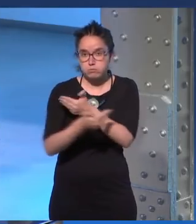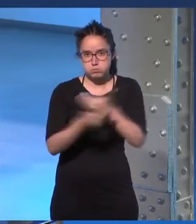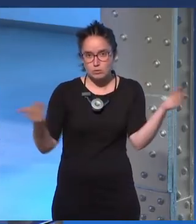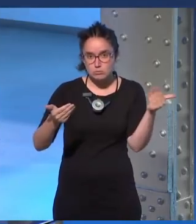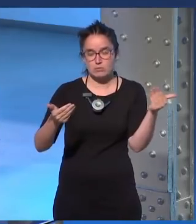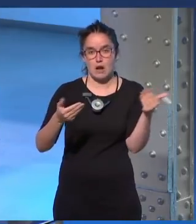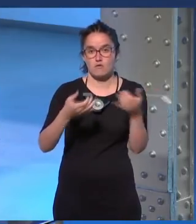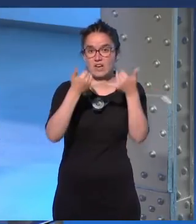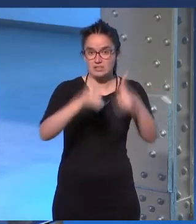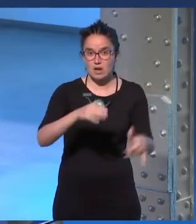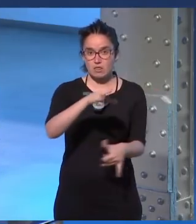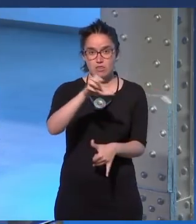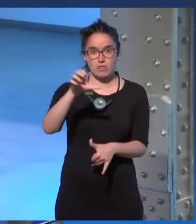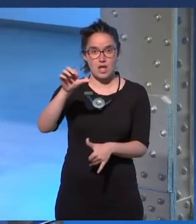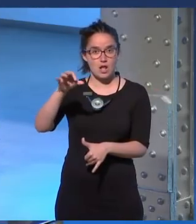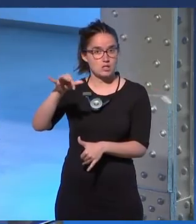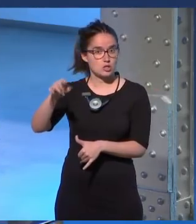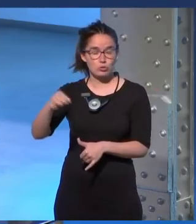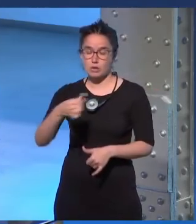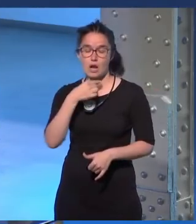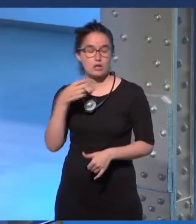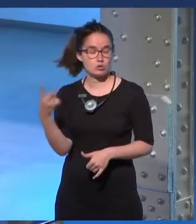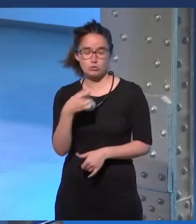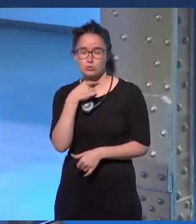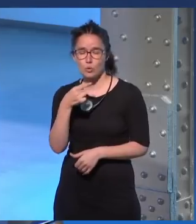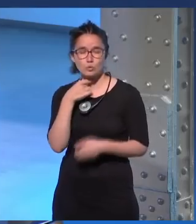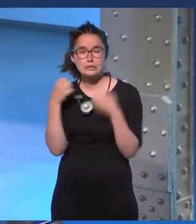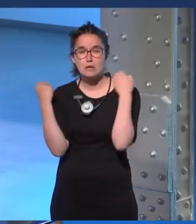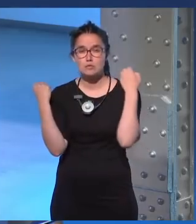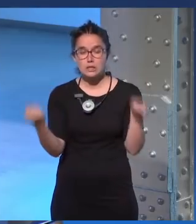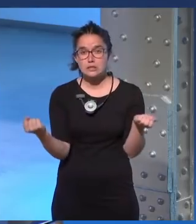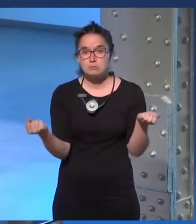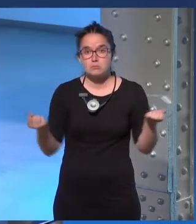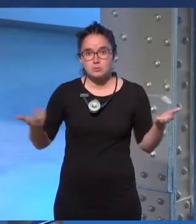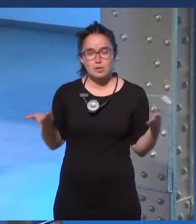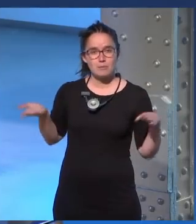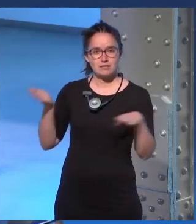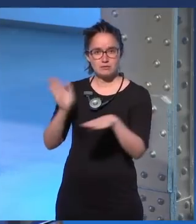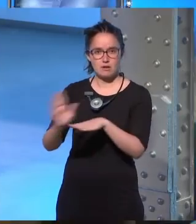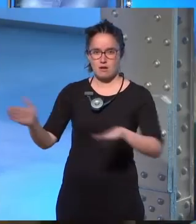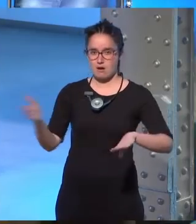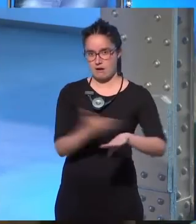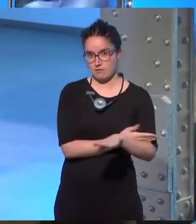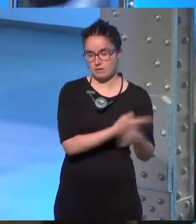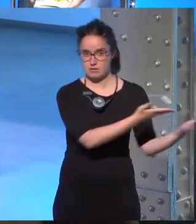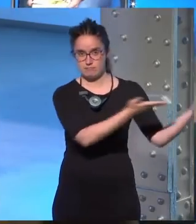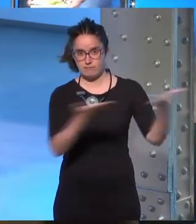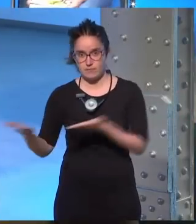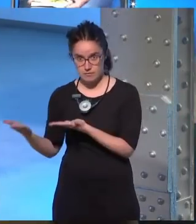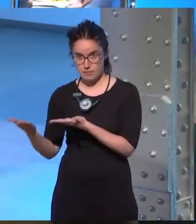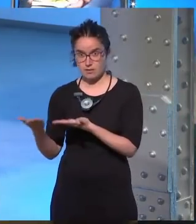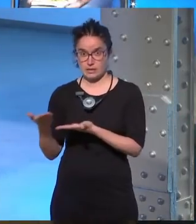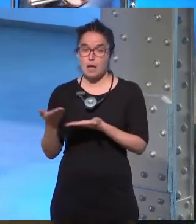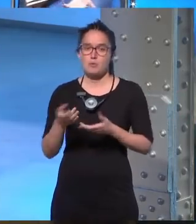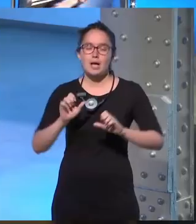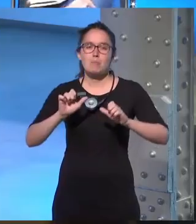de salida al Celsius, que es un festival que amamos tanto Gabriela como yo. Y bueno, os voy a presentar, antes de darle la entrada a Cameron, vamos